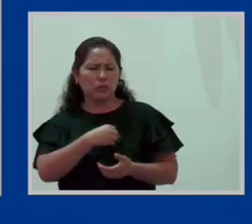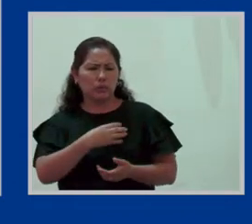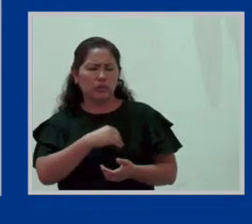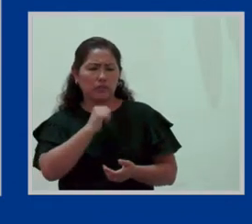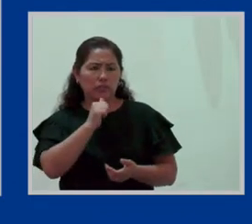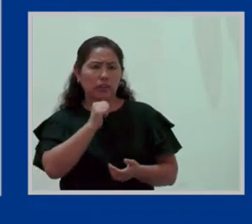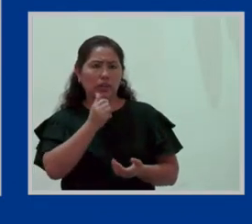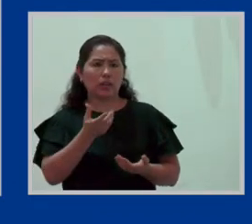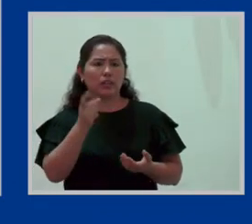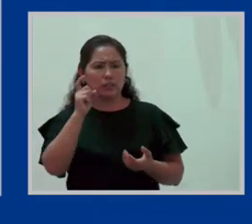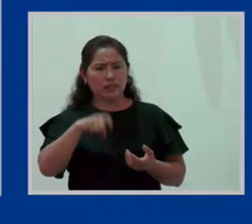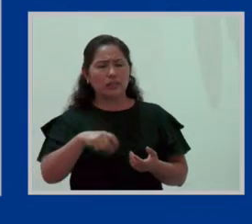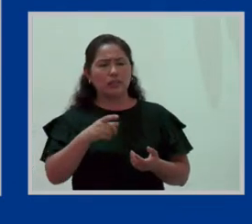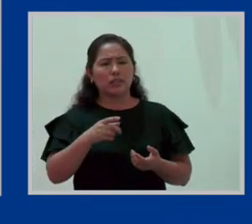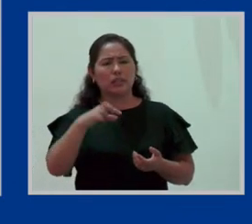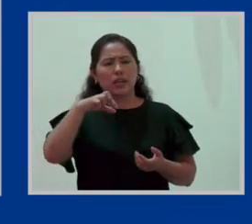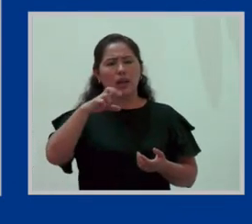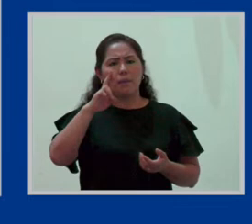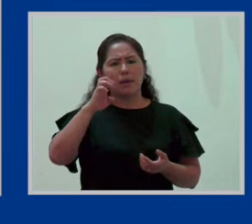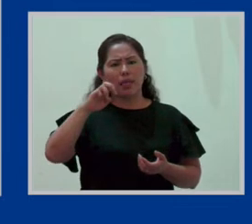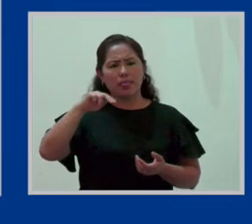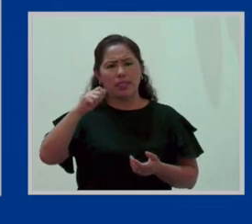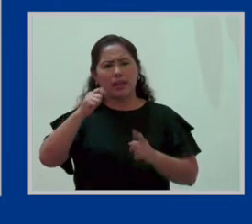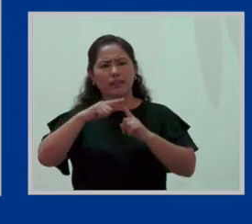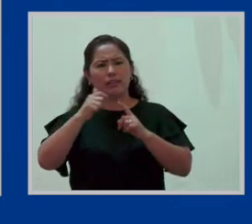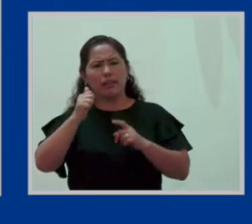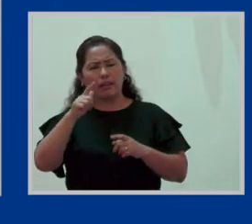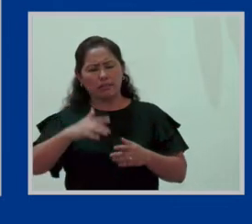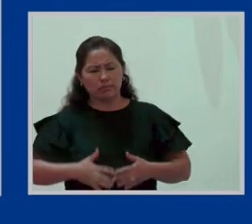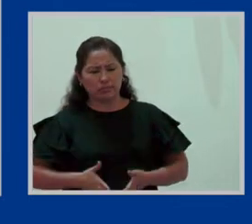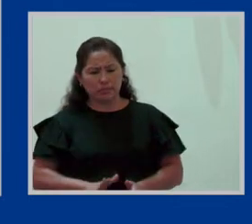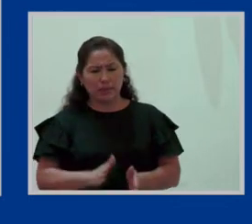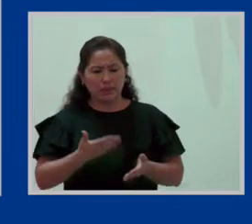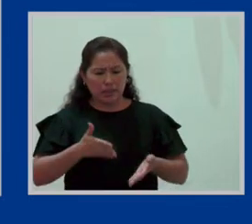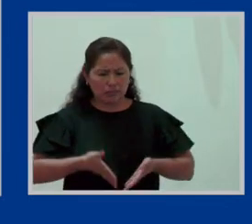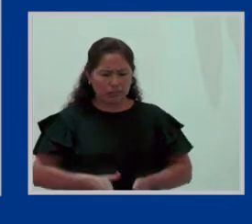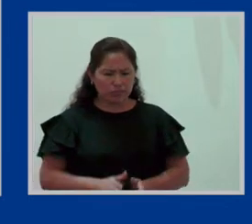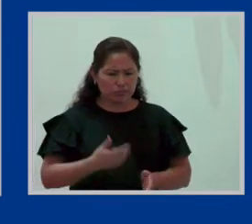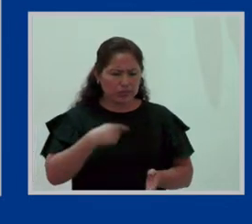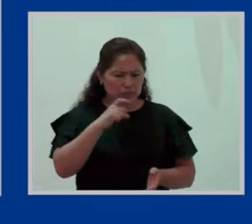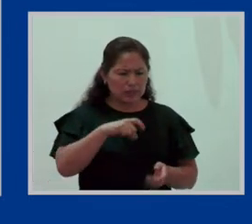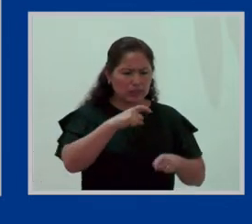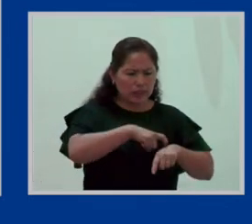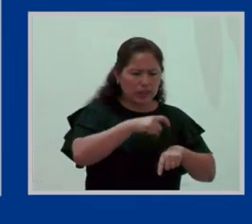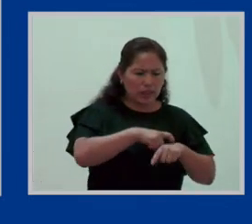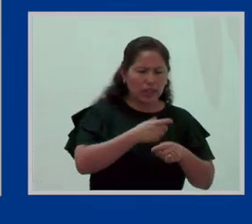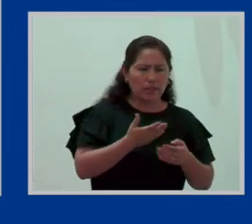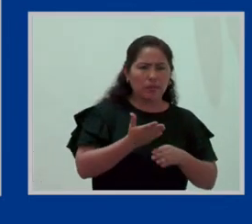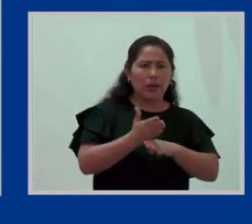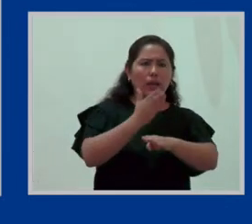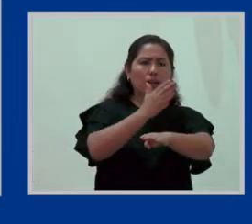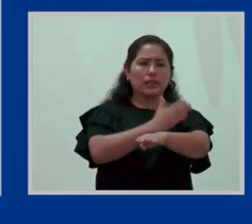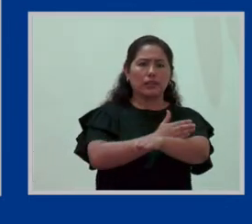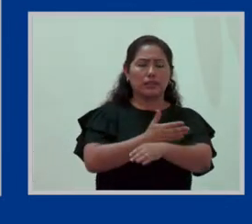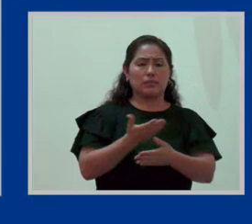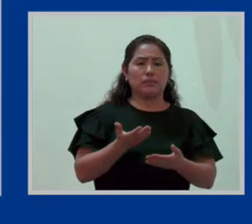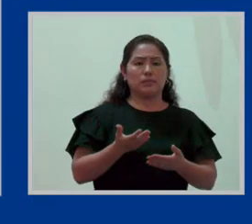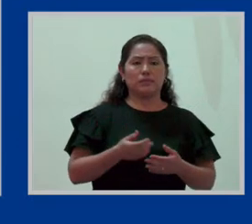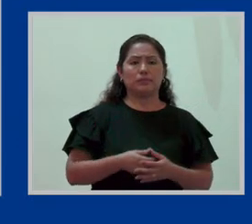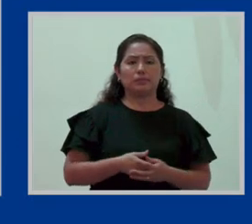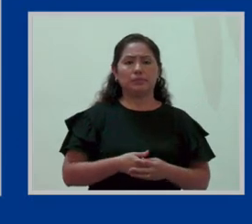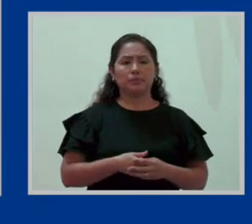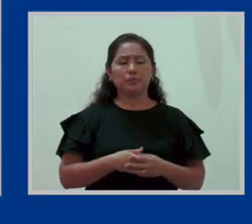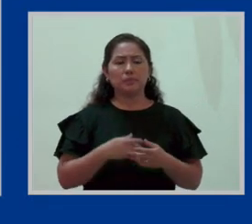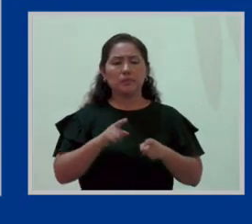postergar la licencia prenatal y continuar la licencia posterior al postnatal, el acumulado del